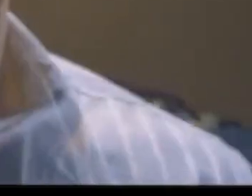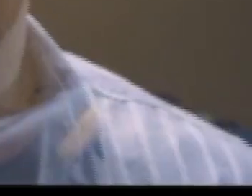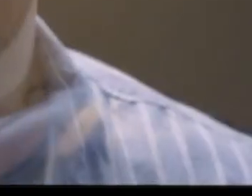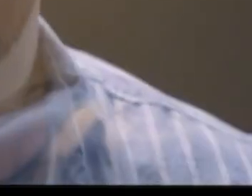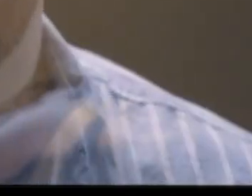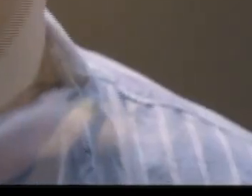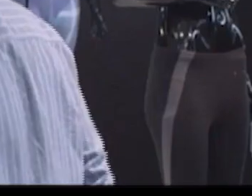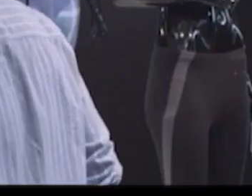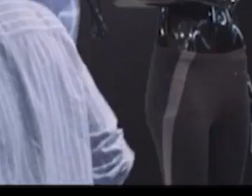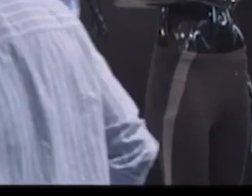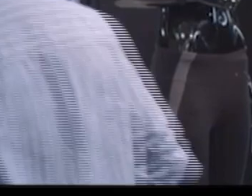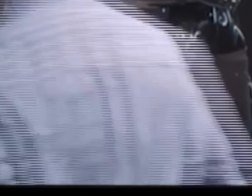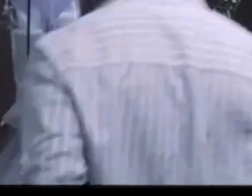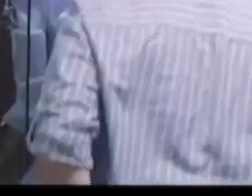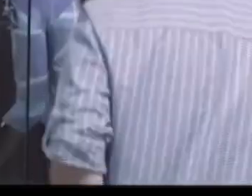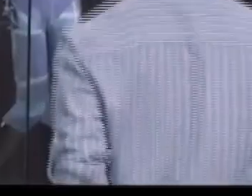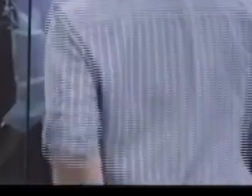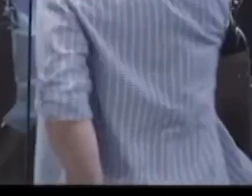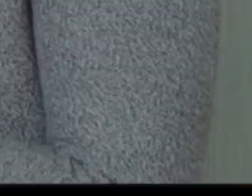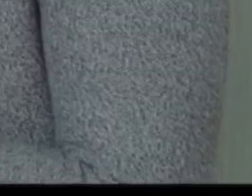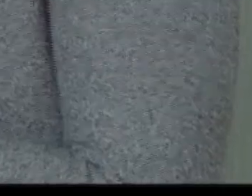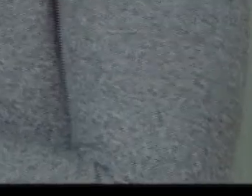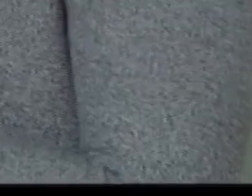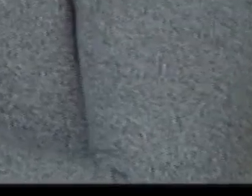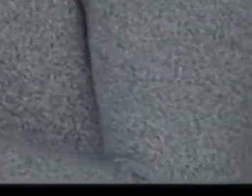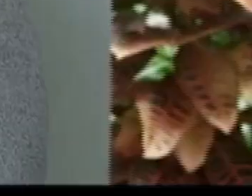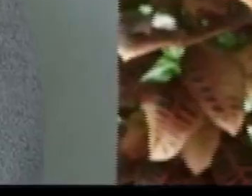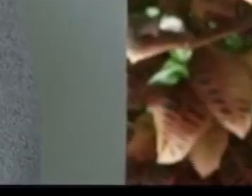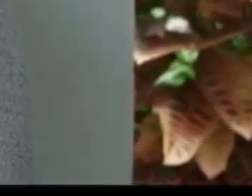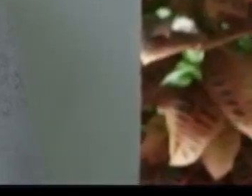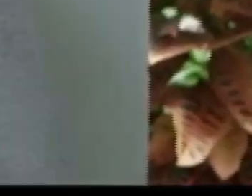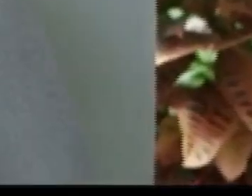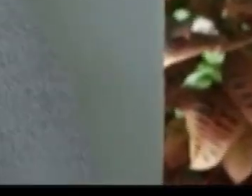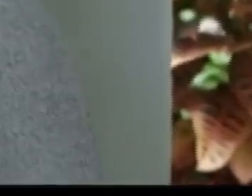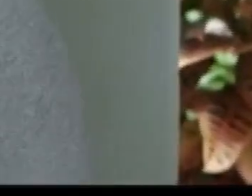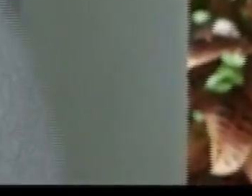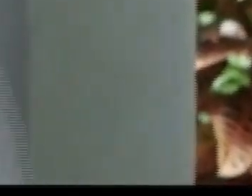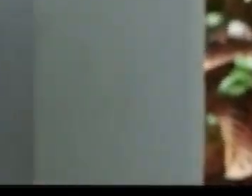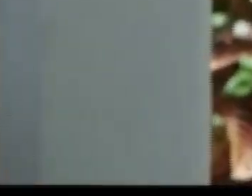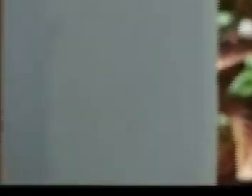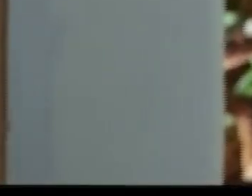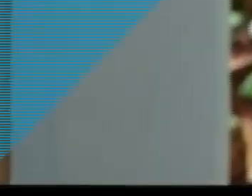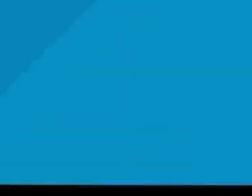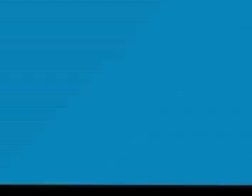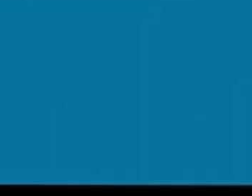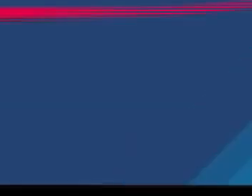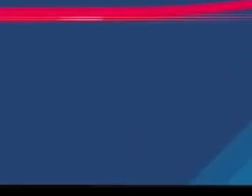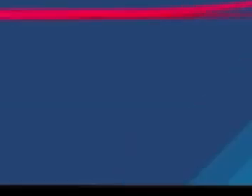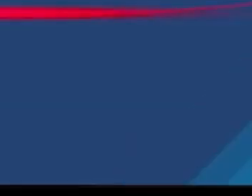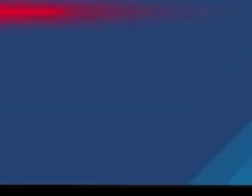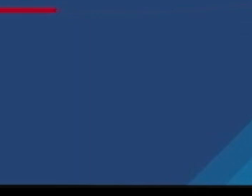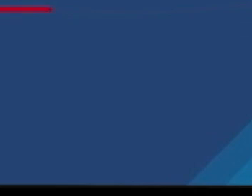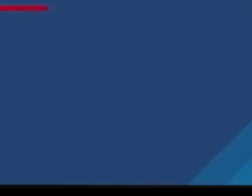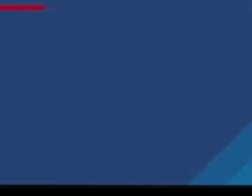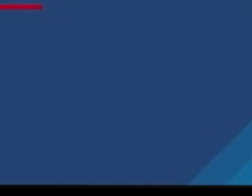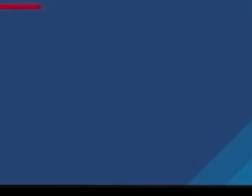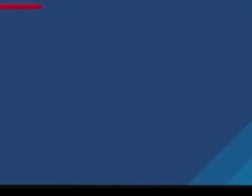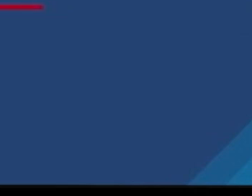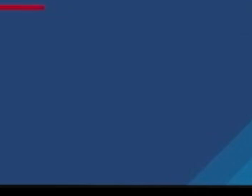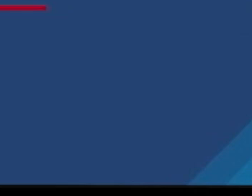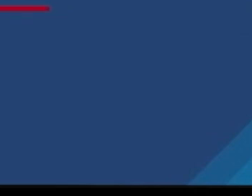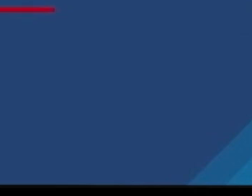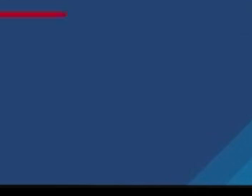guardar una parte, no siempre lo logramos. Porque si andamos efectivo, lo podríamos gastar. Ahorrar es más fácil cuando es